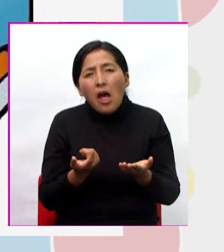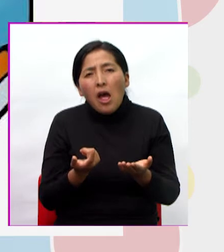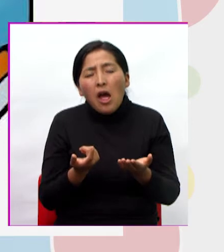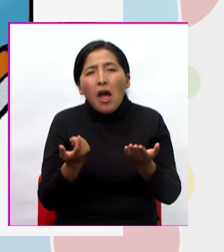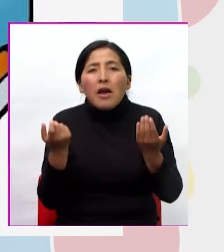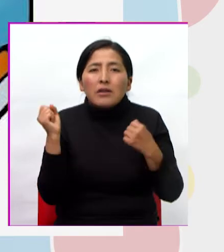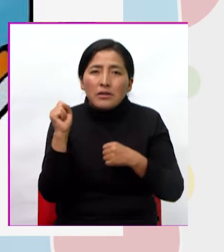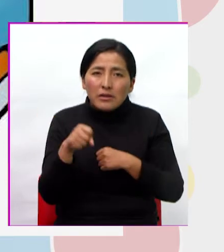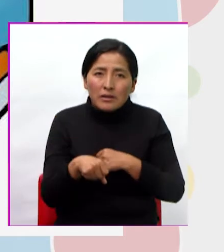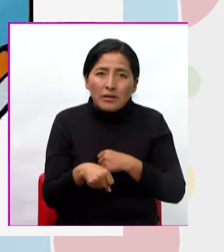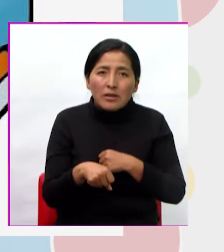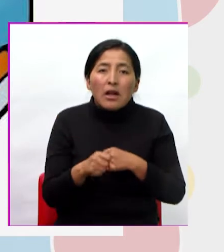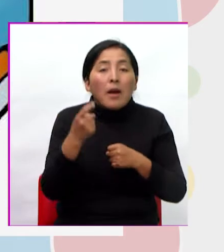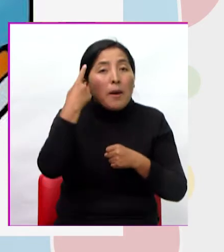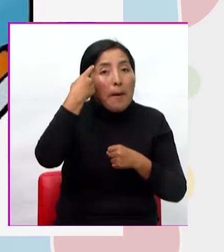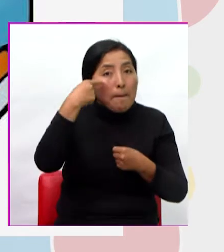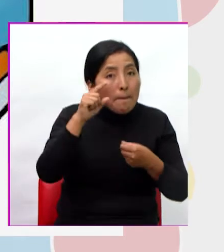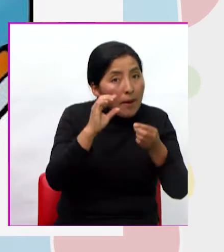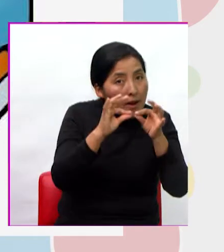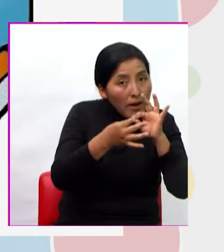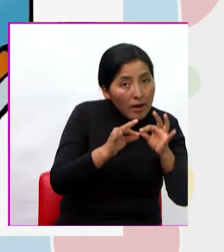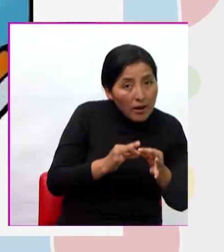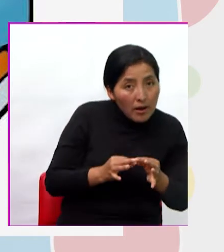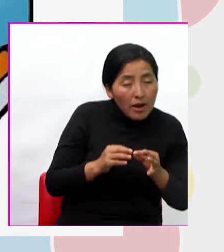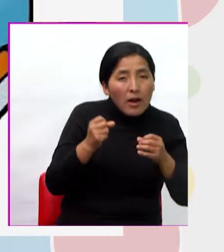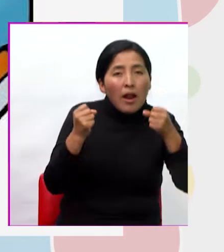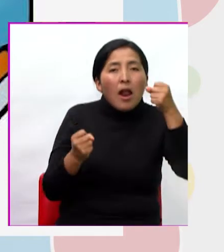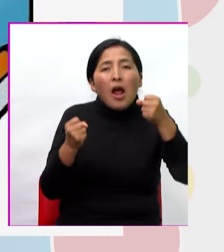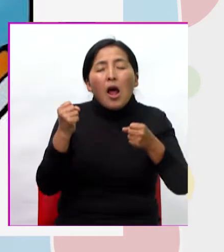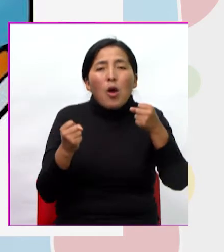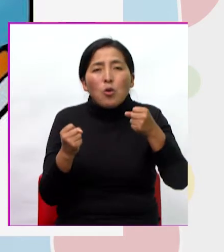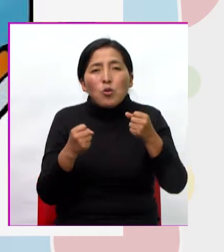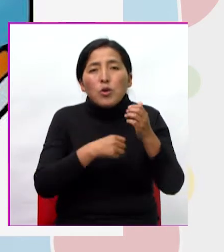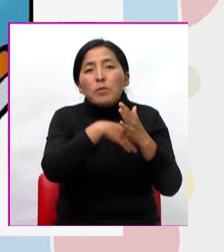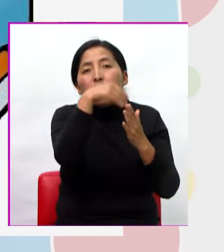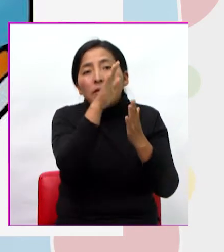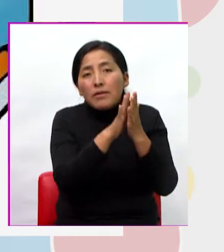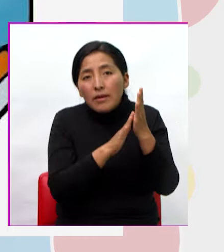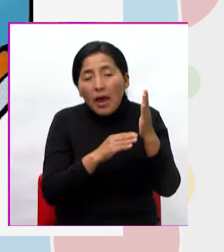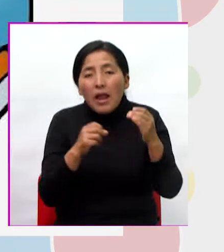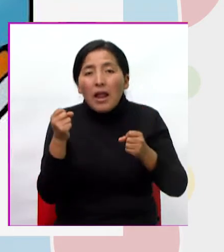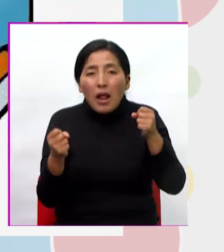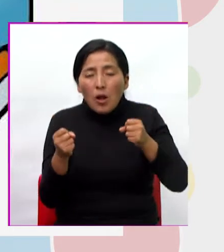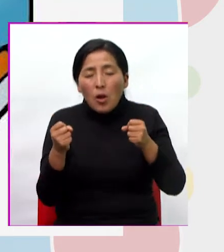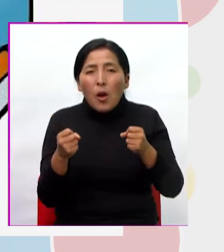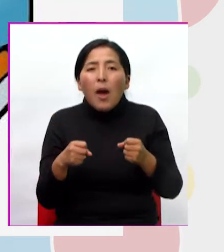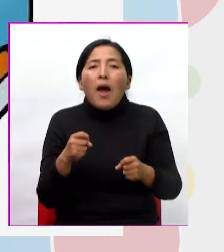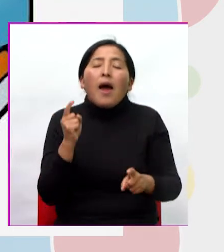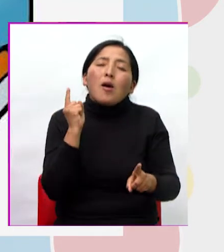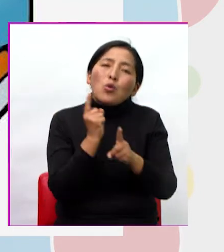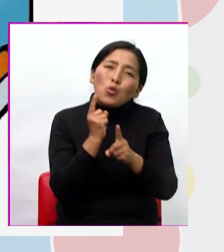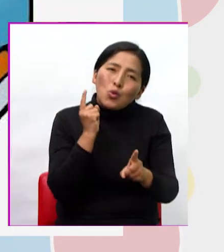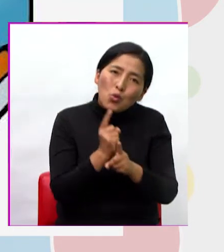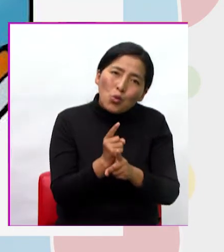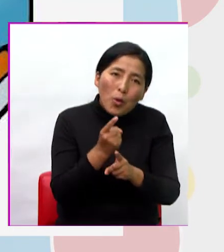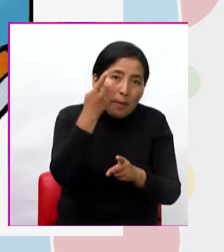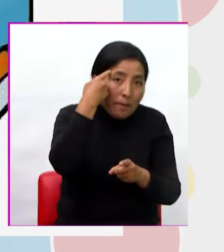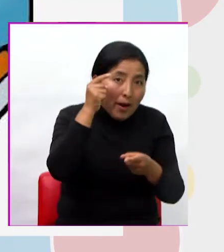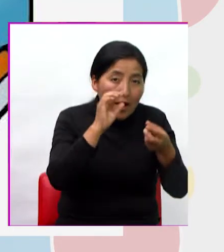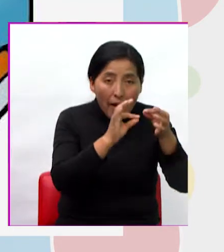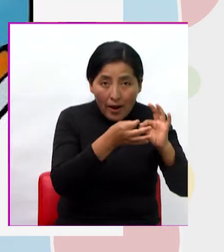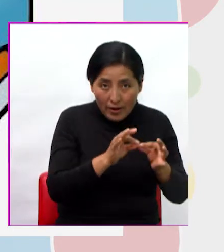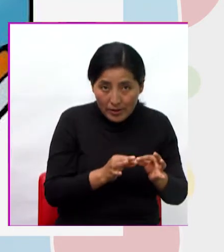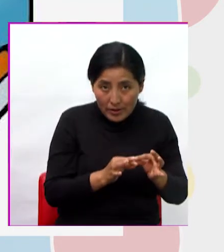Sí, para reparar el motor Y para pintar el auto ¡Ah! Para reparar el motor